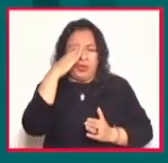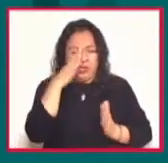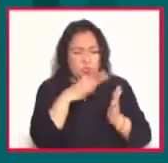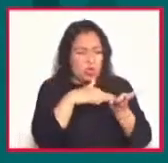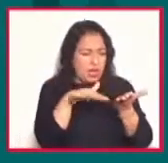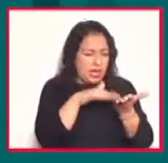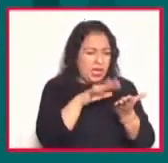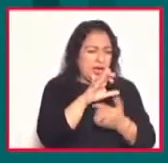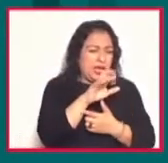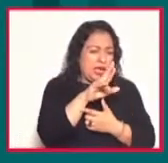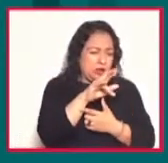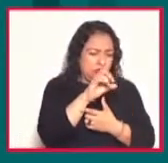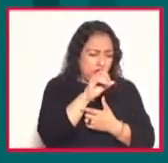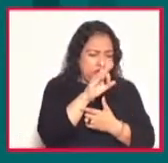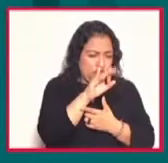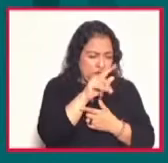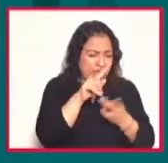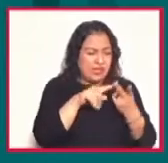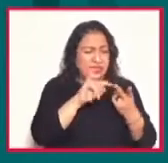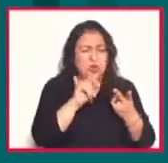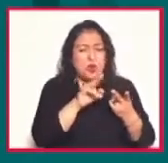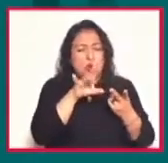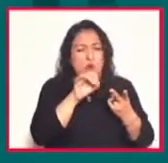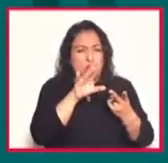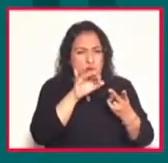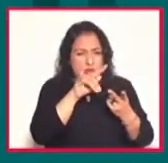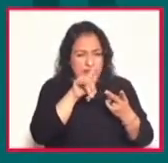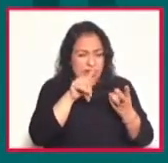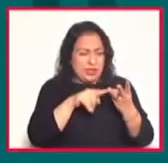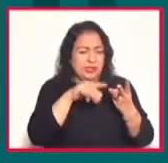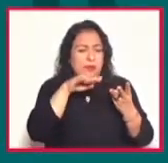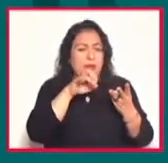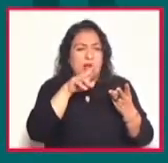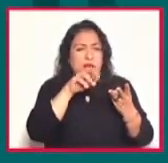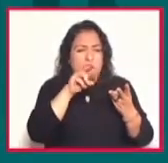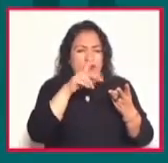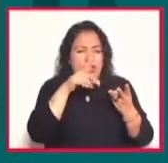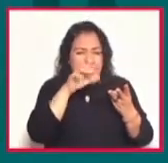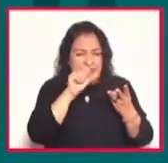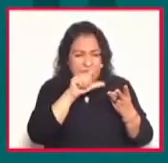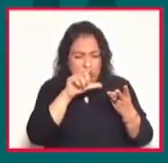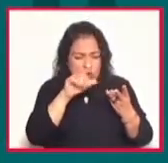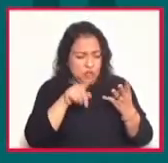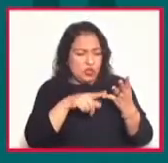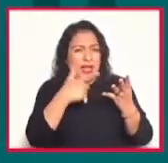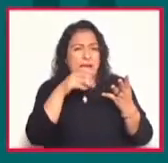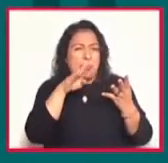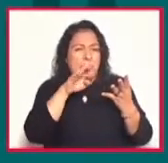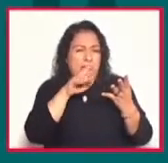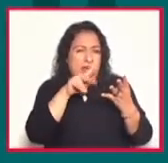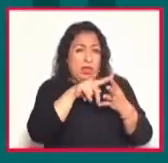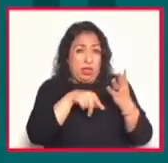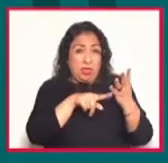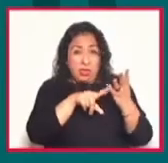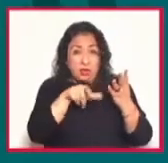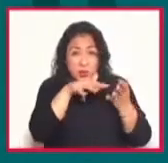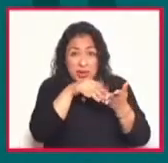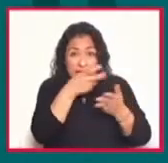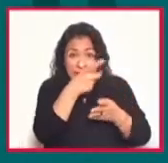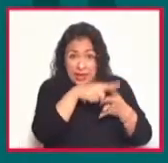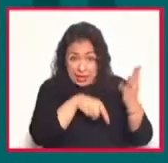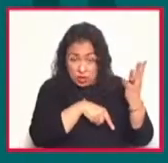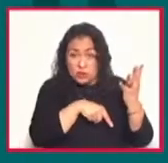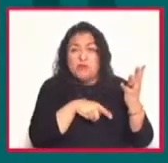Fuentes o a Julio Cortázar o a Mario Vargas Llosa o a Gabriel García Márquez, realmente ya